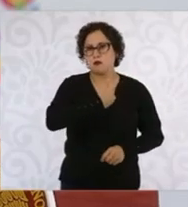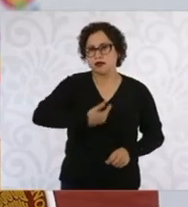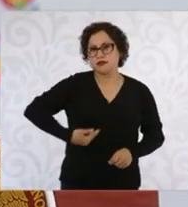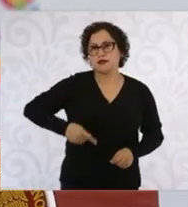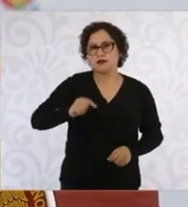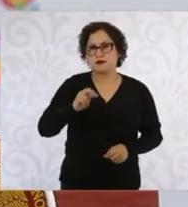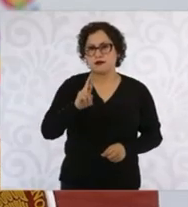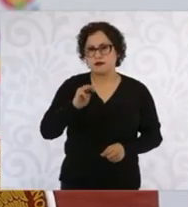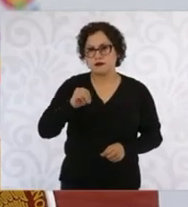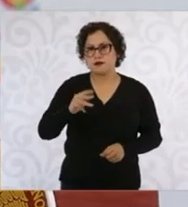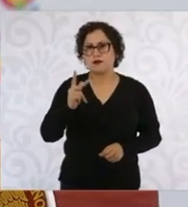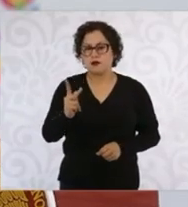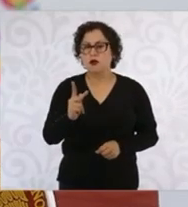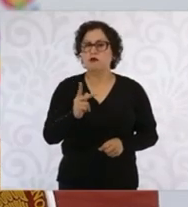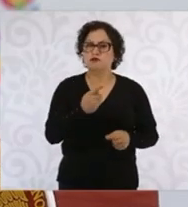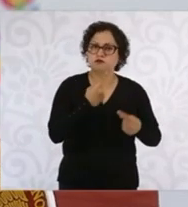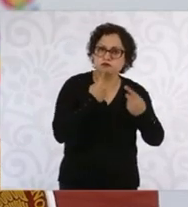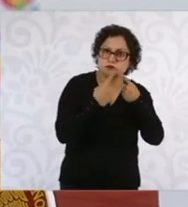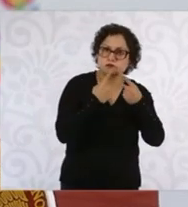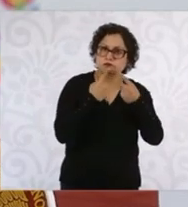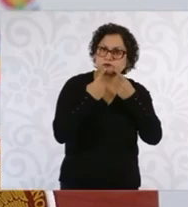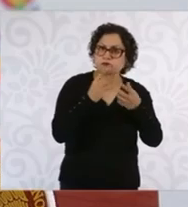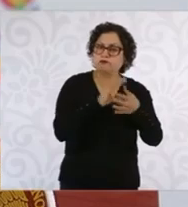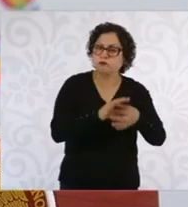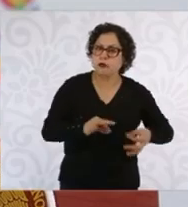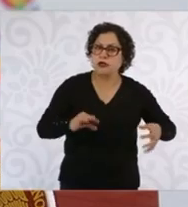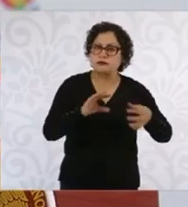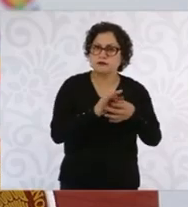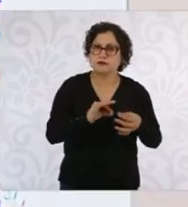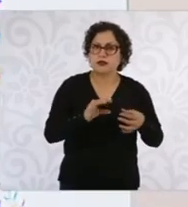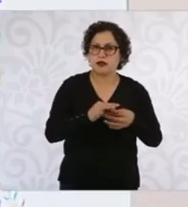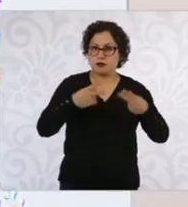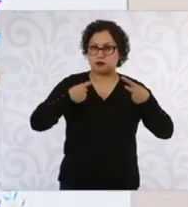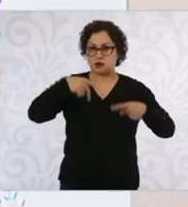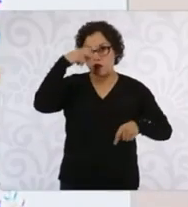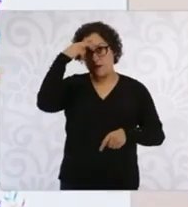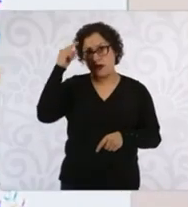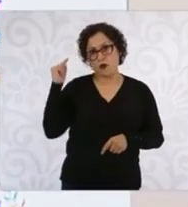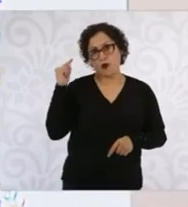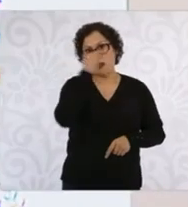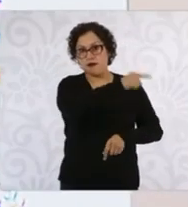importancia del trabajo que realizan las y los mexicanos en Estados Unidos.